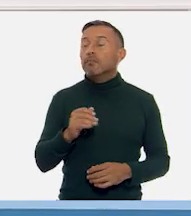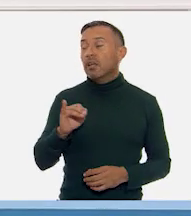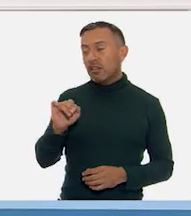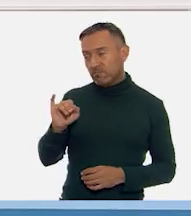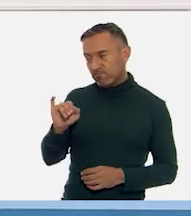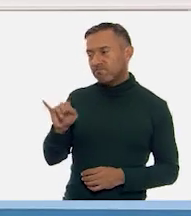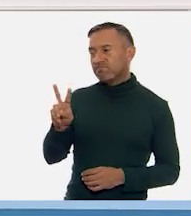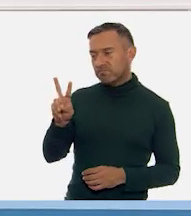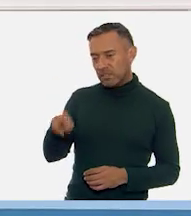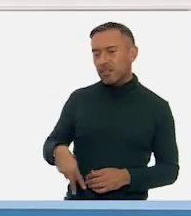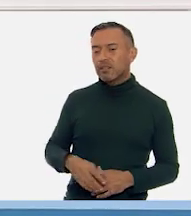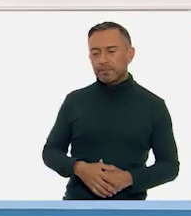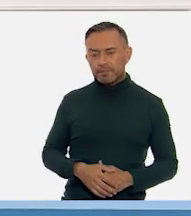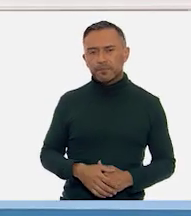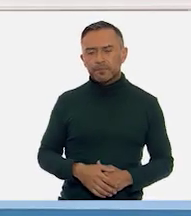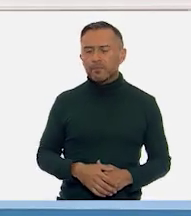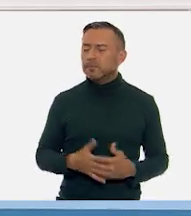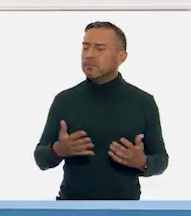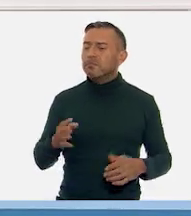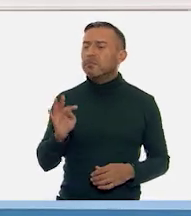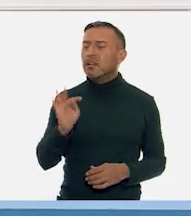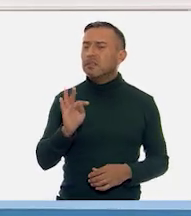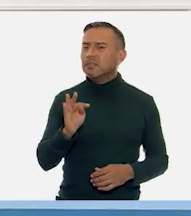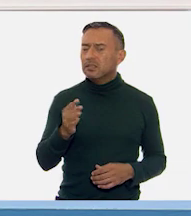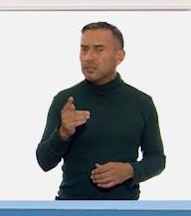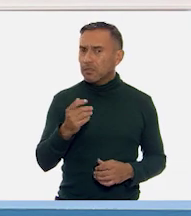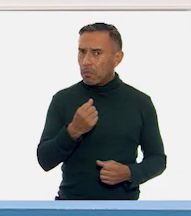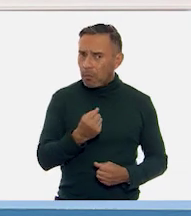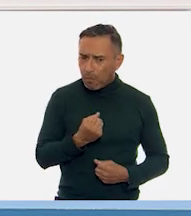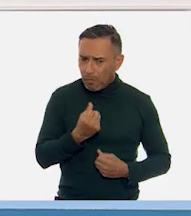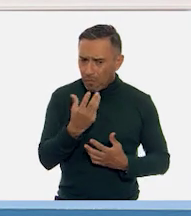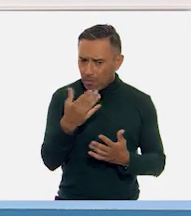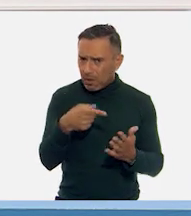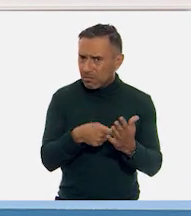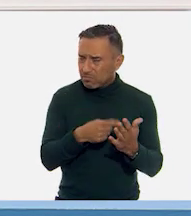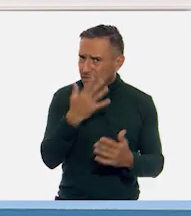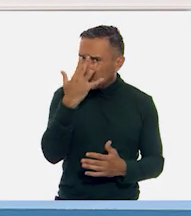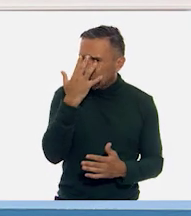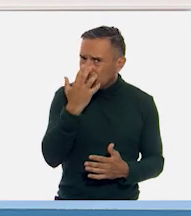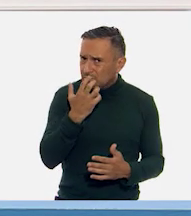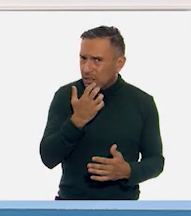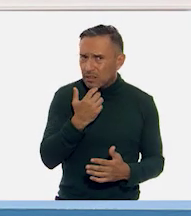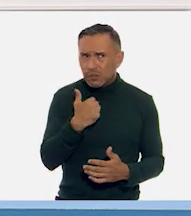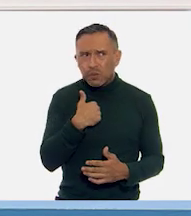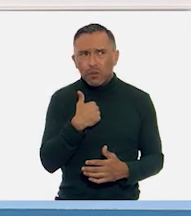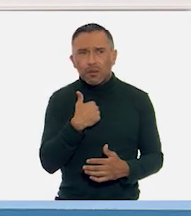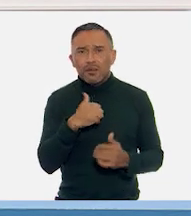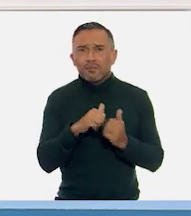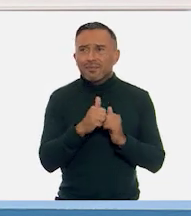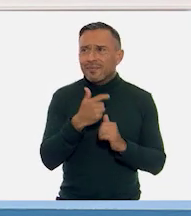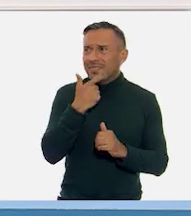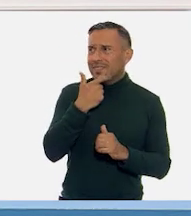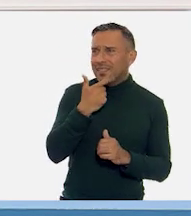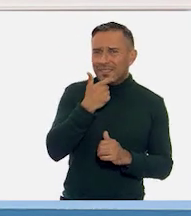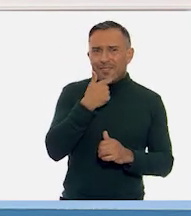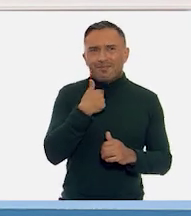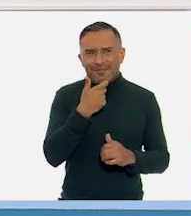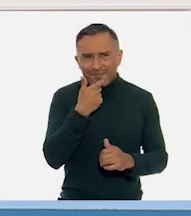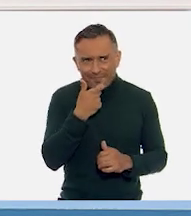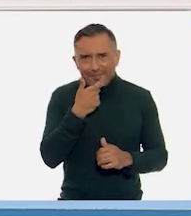verdad. ¿Y qué tal si el poema es triste y yo me río de nervios? ¡Ay, no!